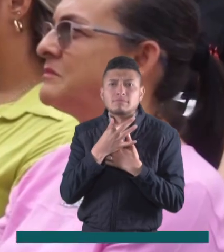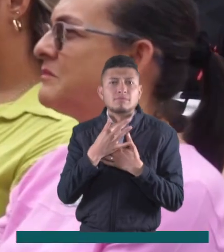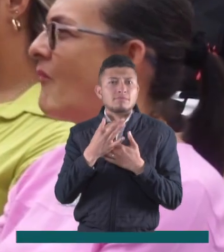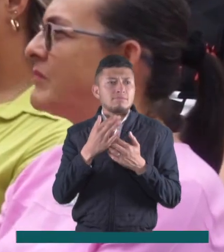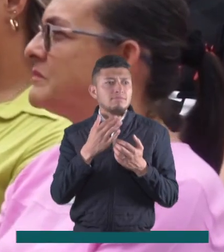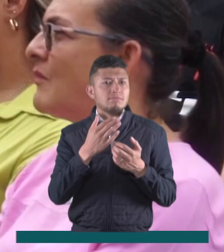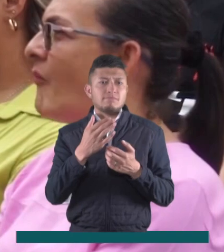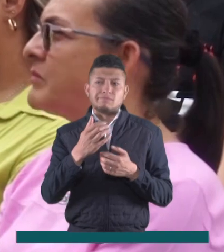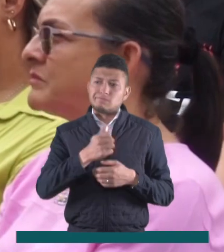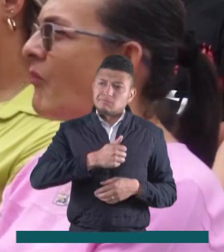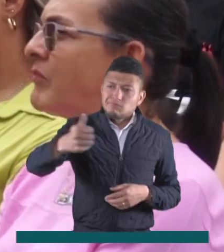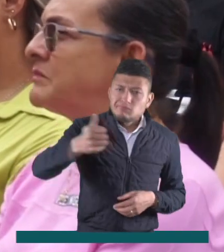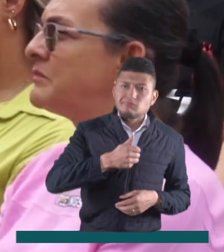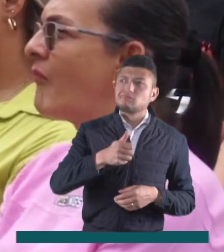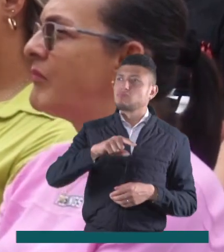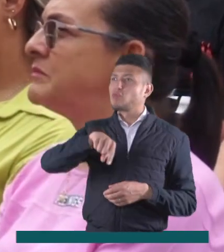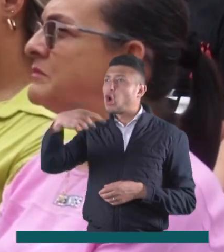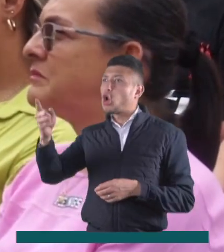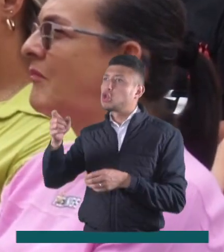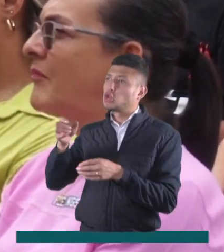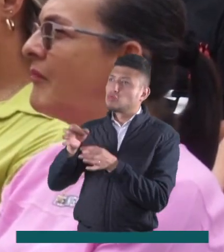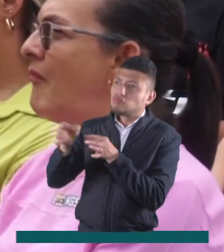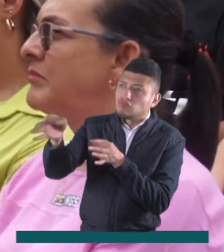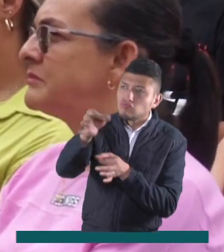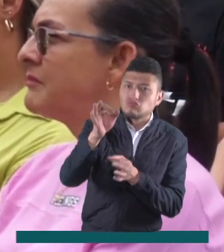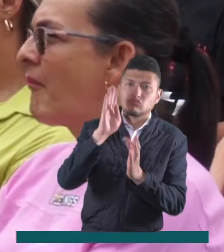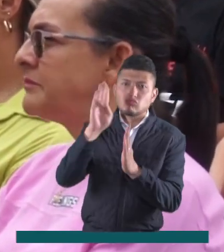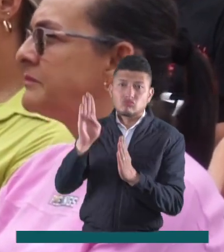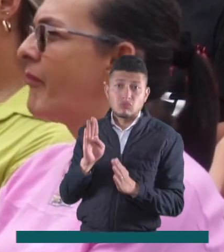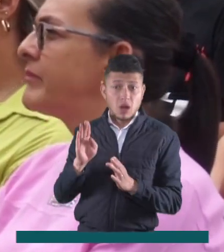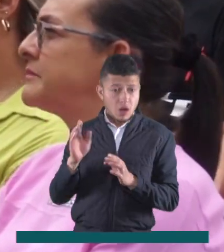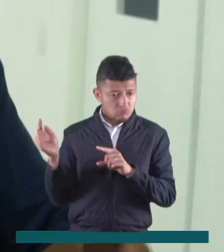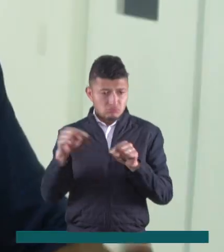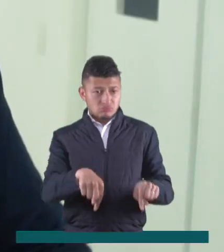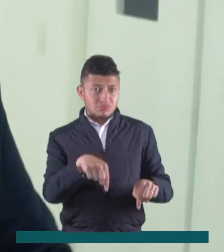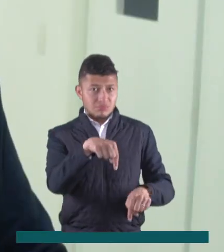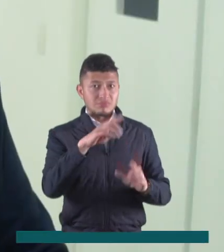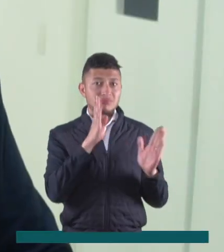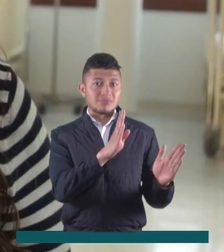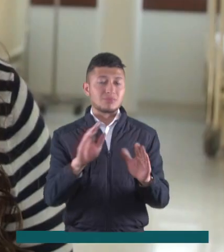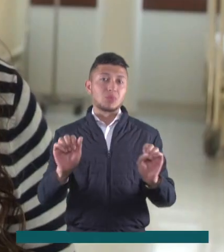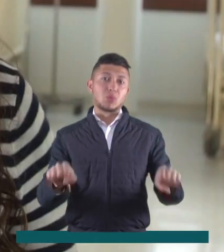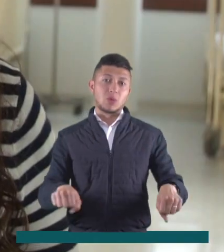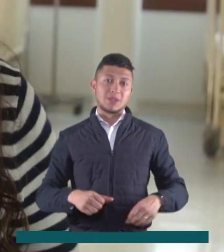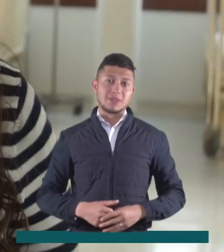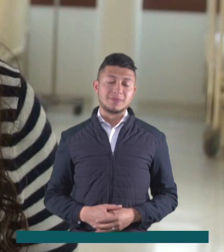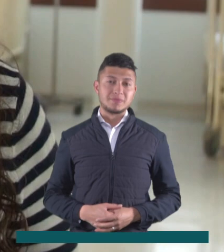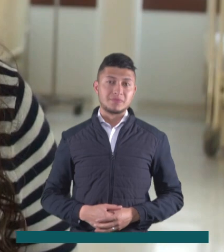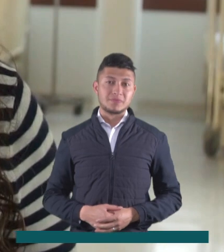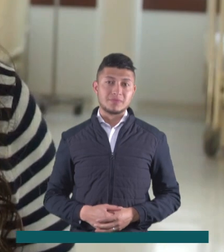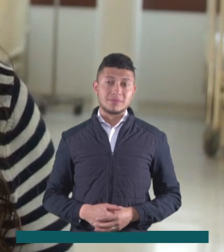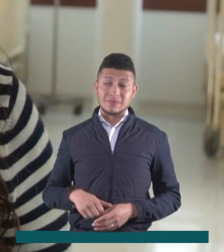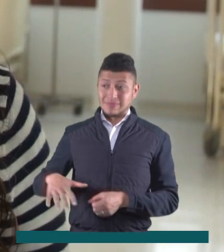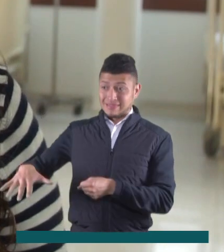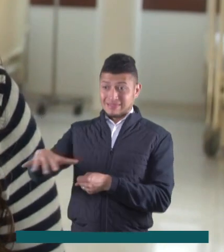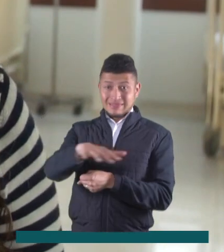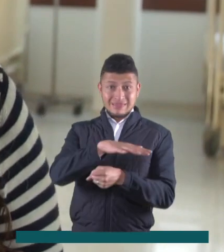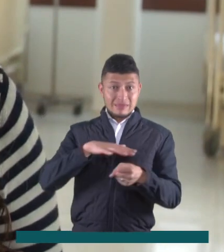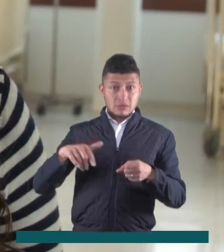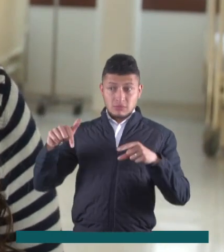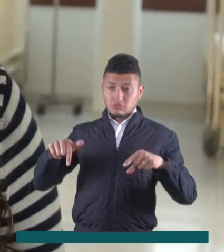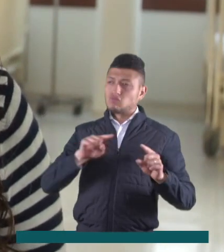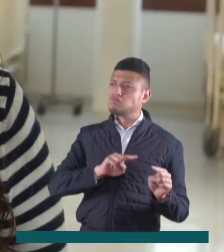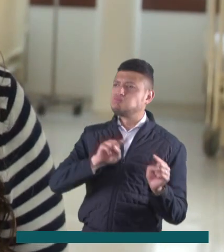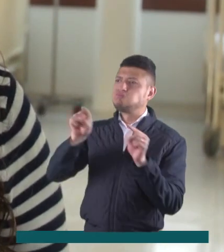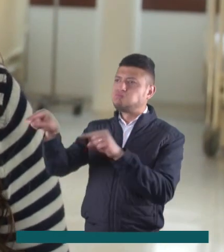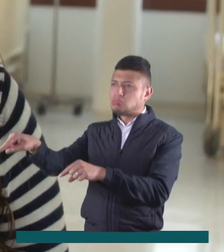a los pasajes para irse a otra parte, aquí los van a atender. La lejura en que estamos en todos estos sectores de por